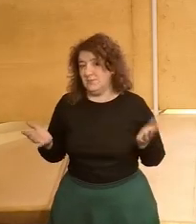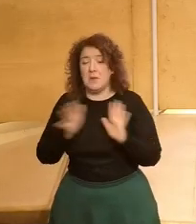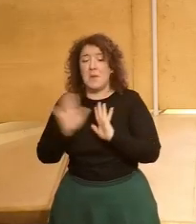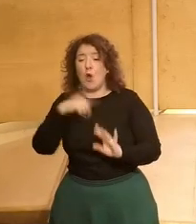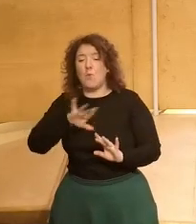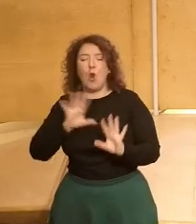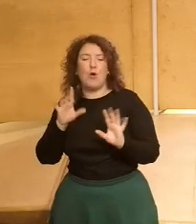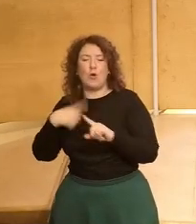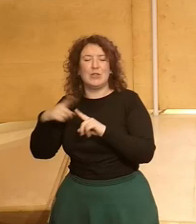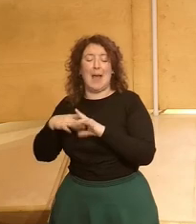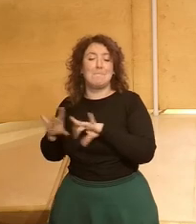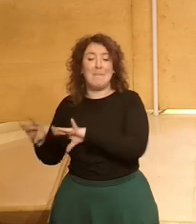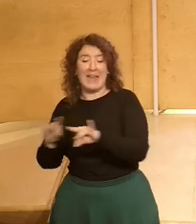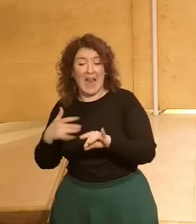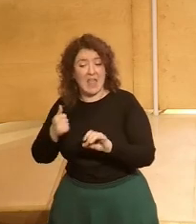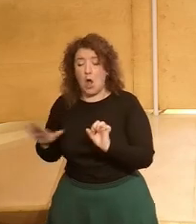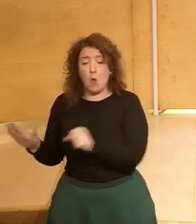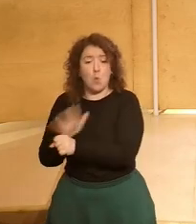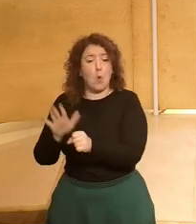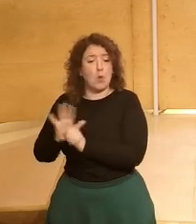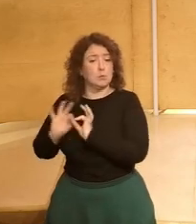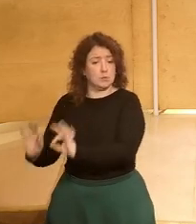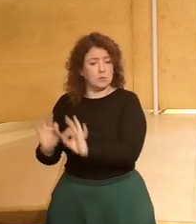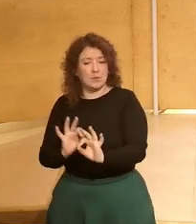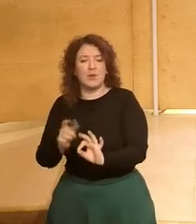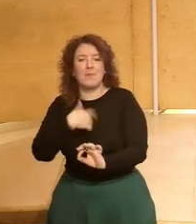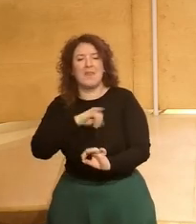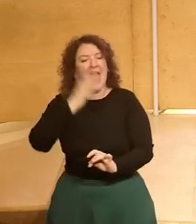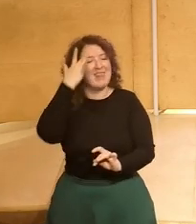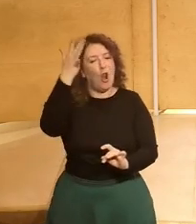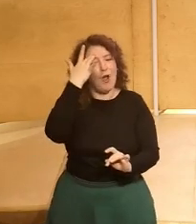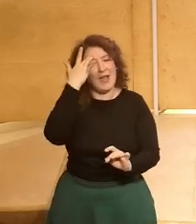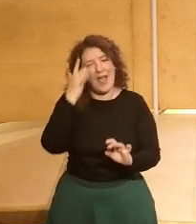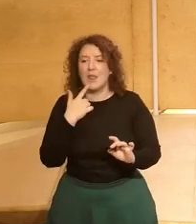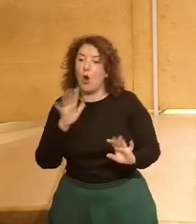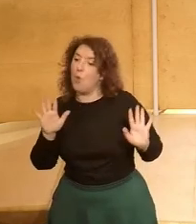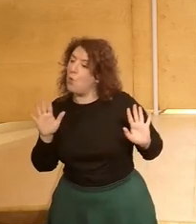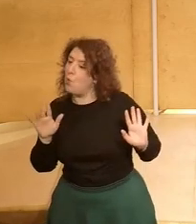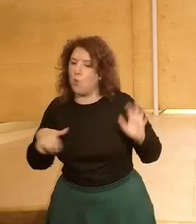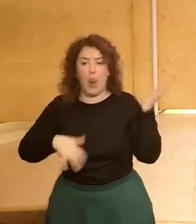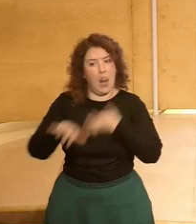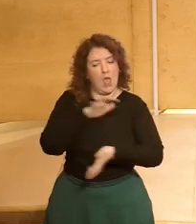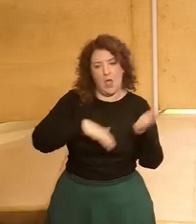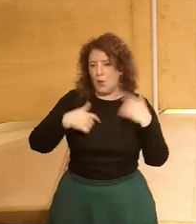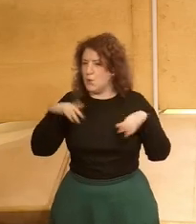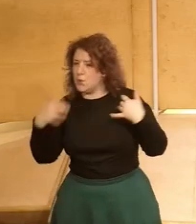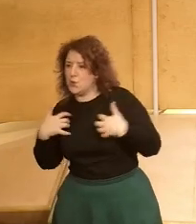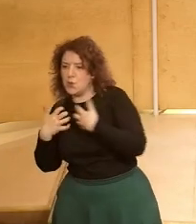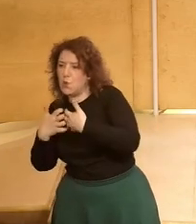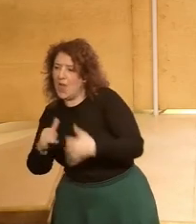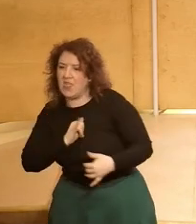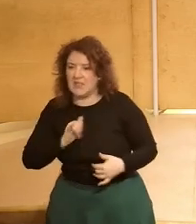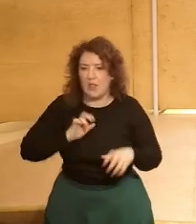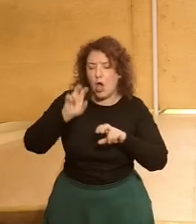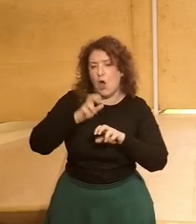cubierto es muy fácil que lleguen ideologías o partidos pulsiones de uy esto ha sido un lío aquí vemos a todo el mundo luchando por sus